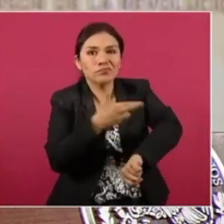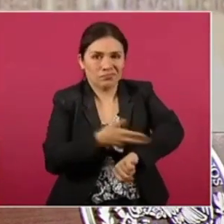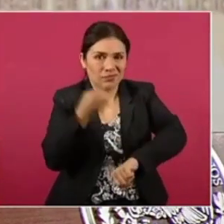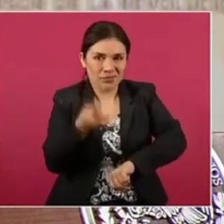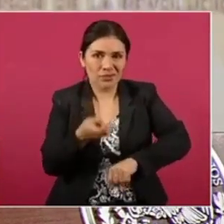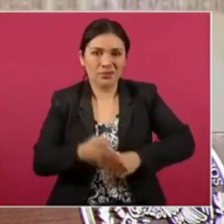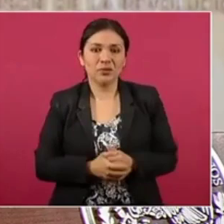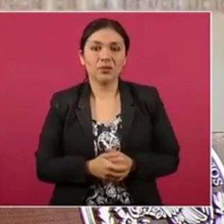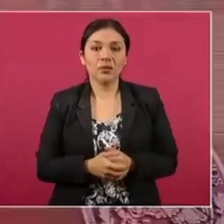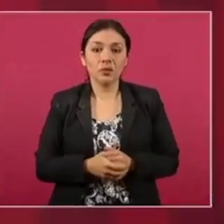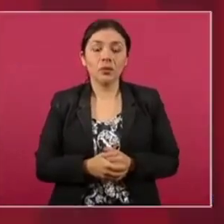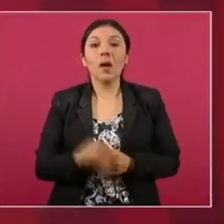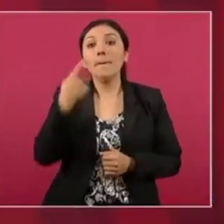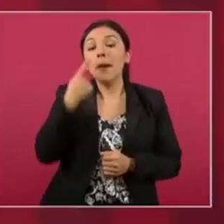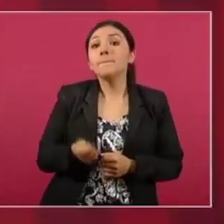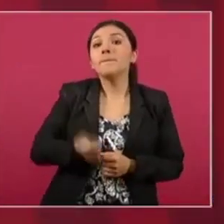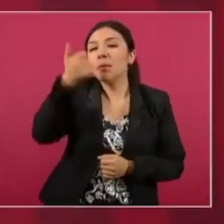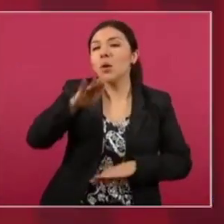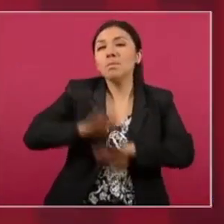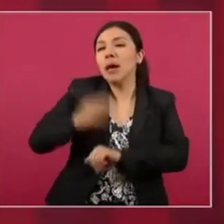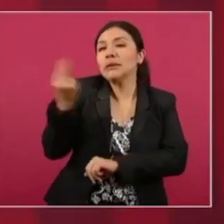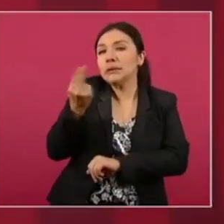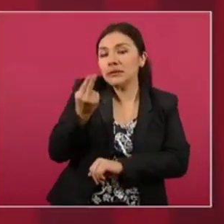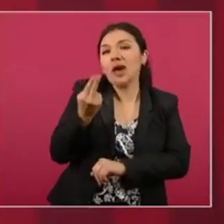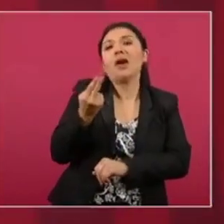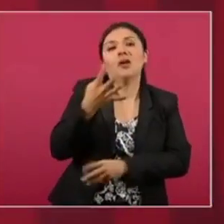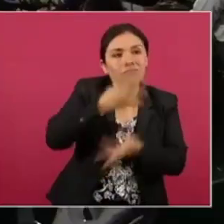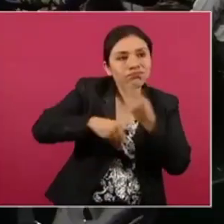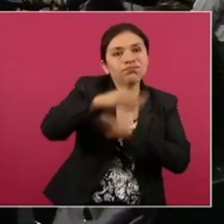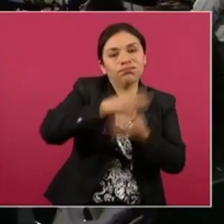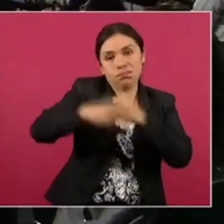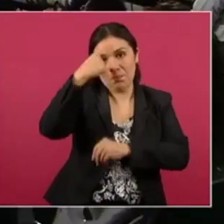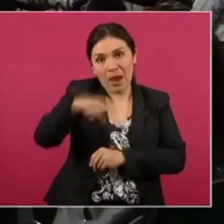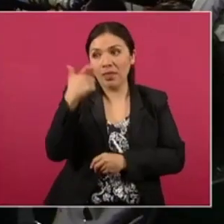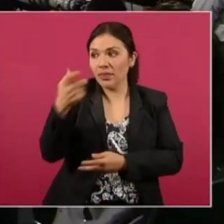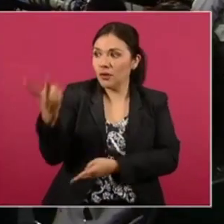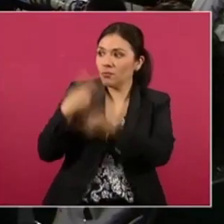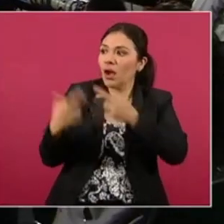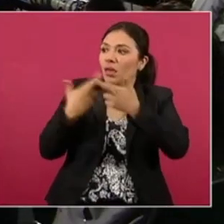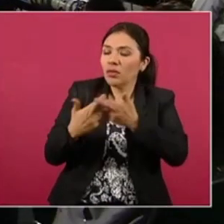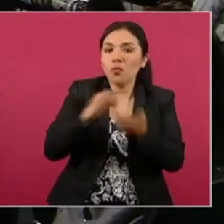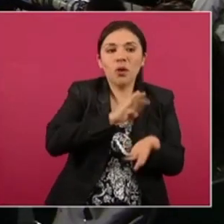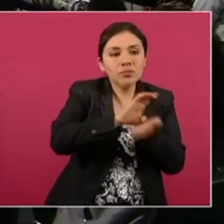y vamos priorizando para ir utilizando los recursos.